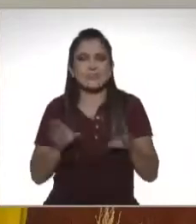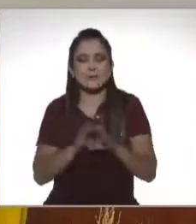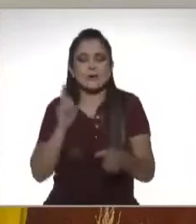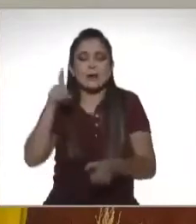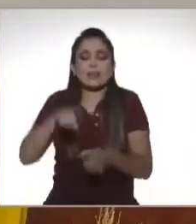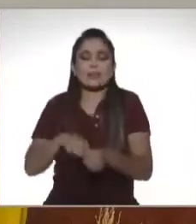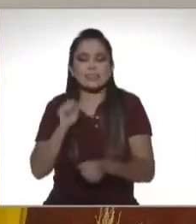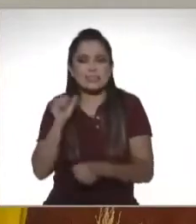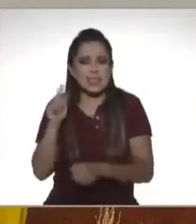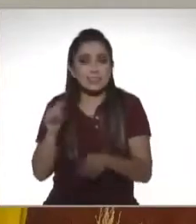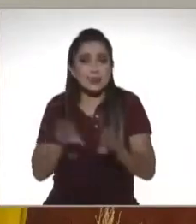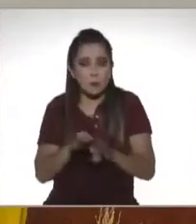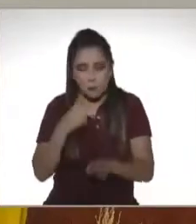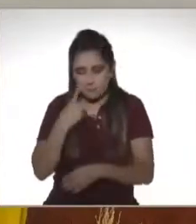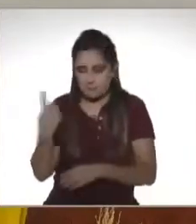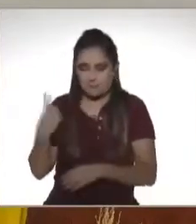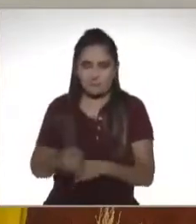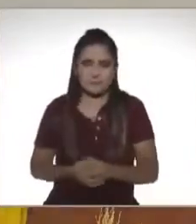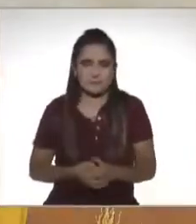Aquí lo vamos a ver.